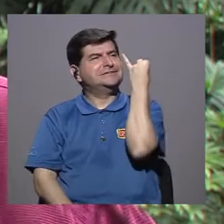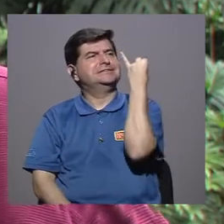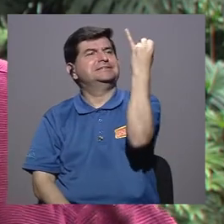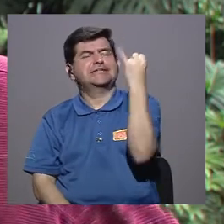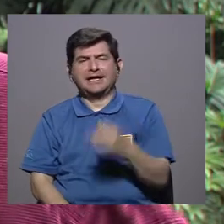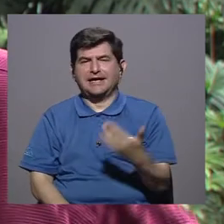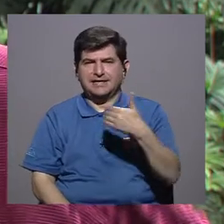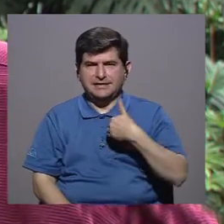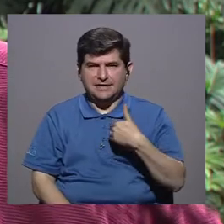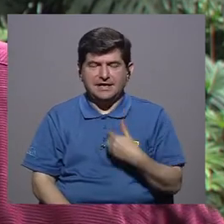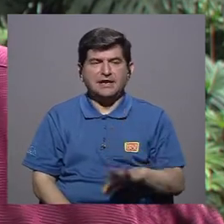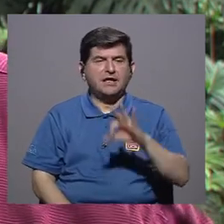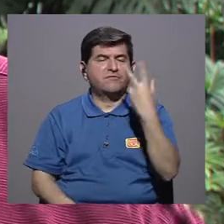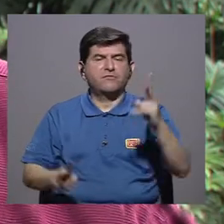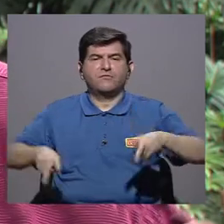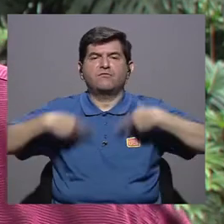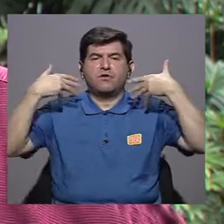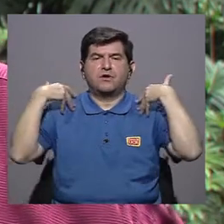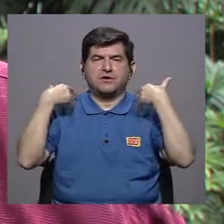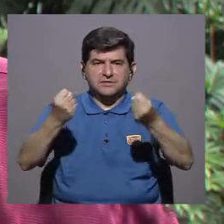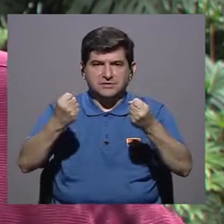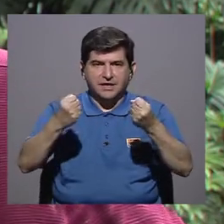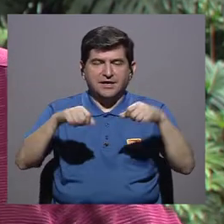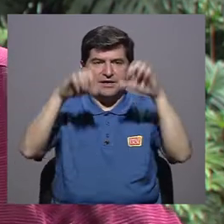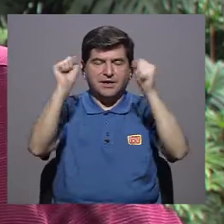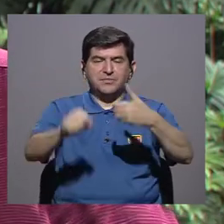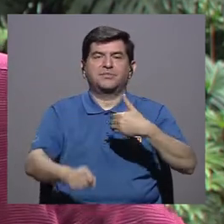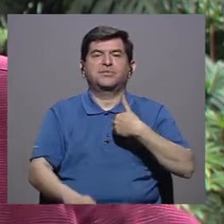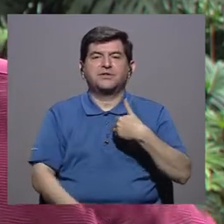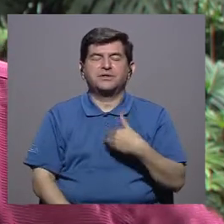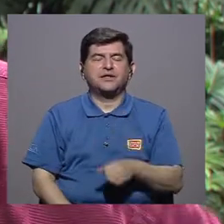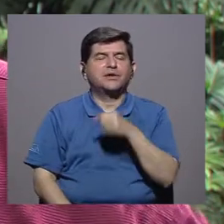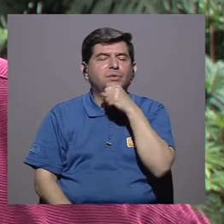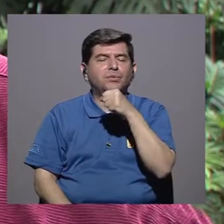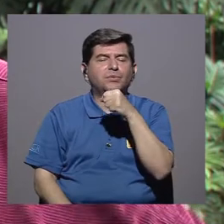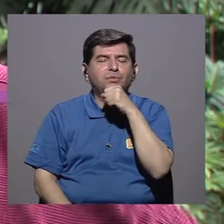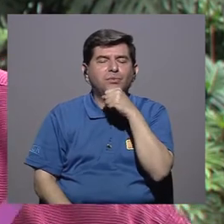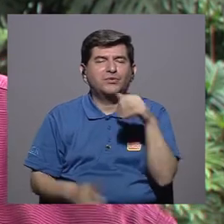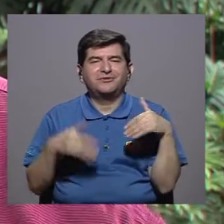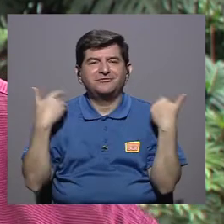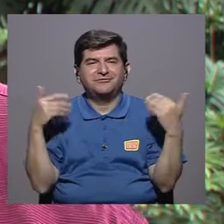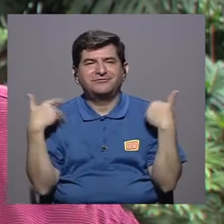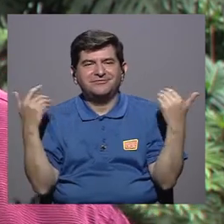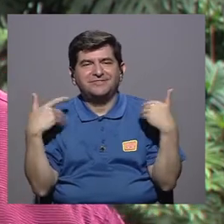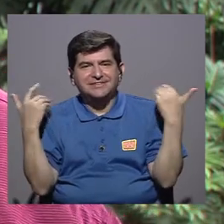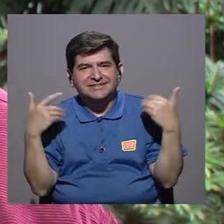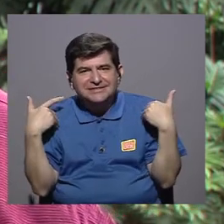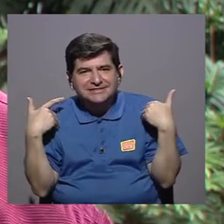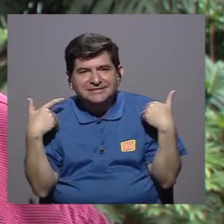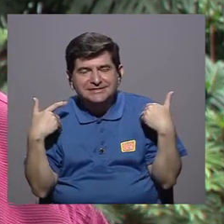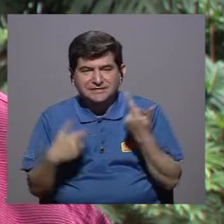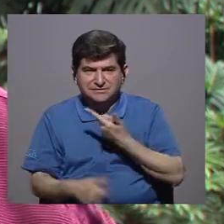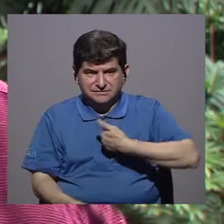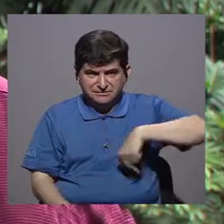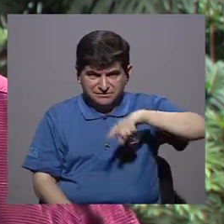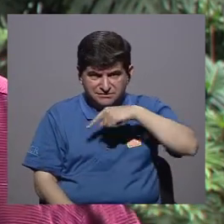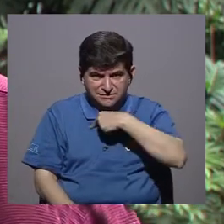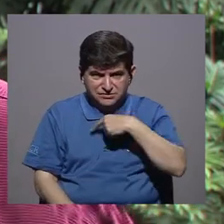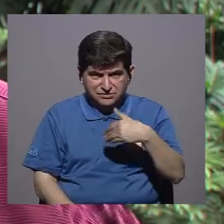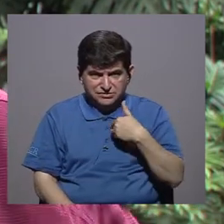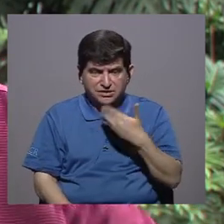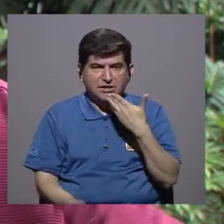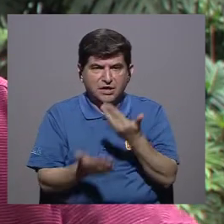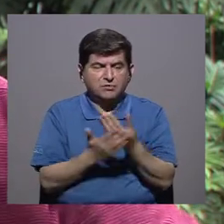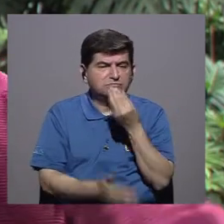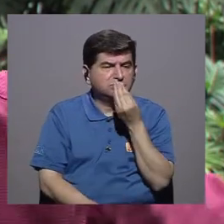porque la idea es tener un estilo de vida saludable para que podamos tener un envejecimiento feliz, porque si